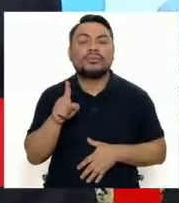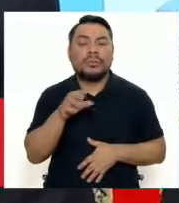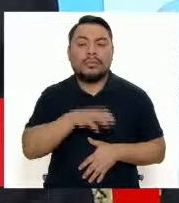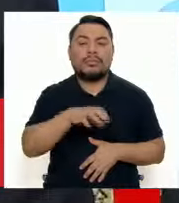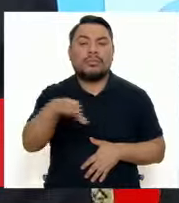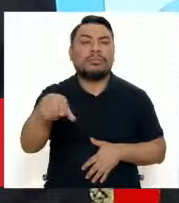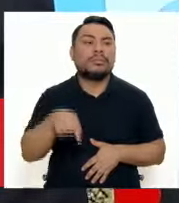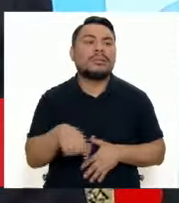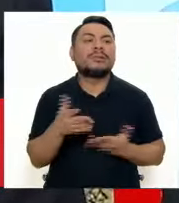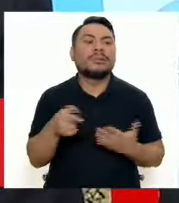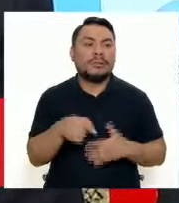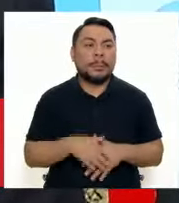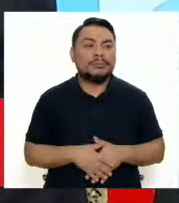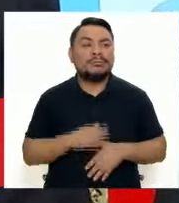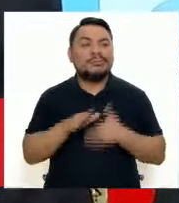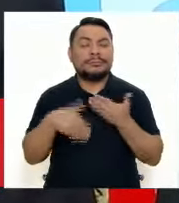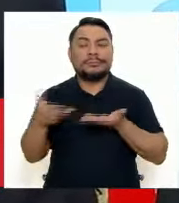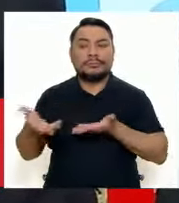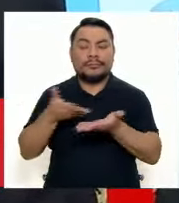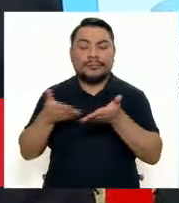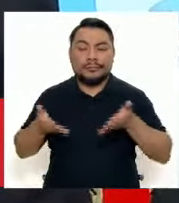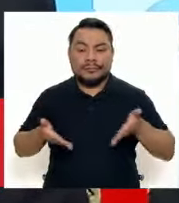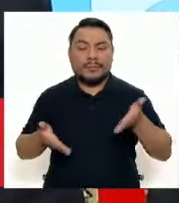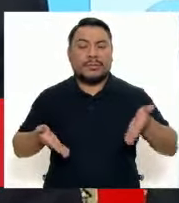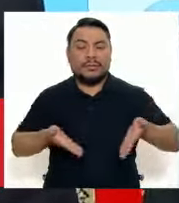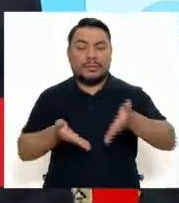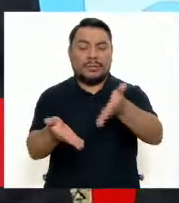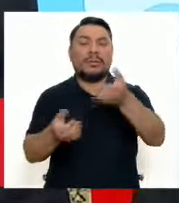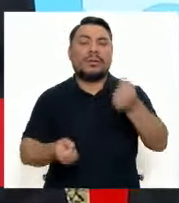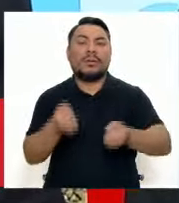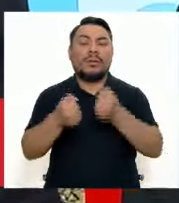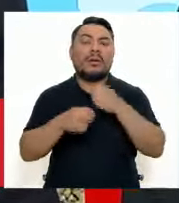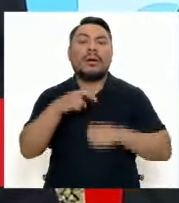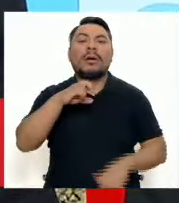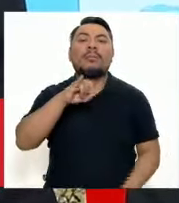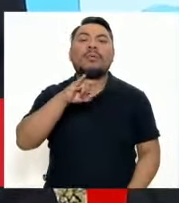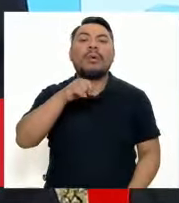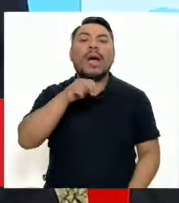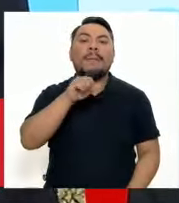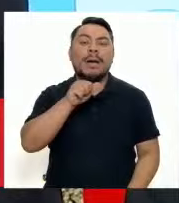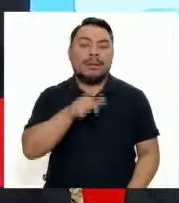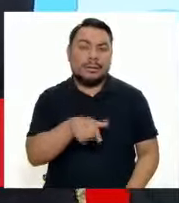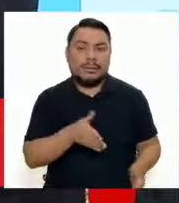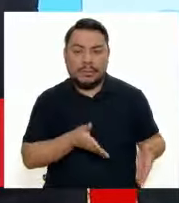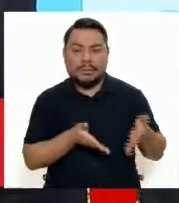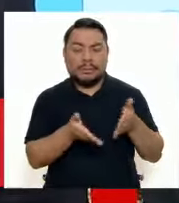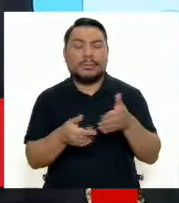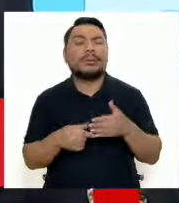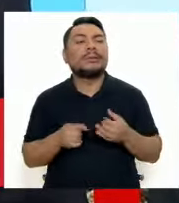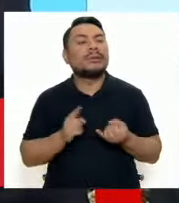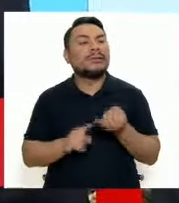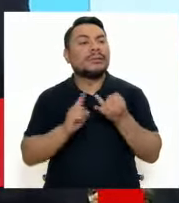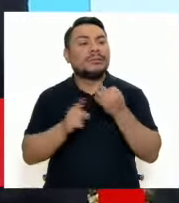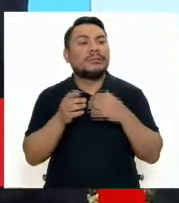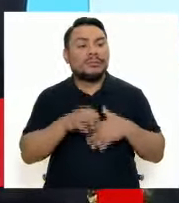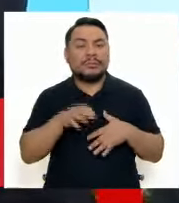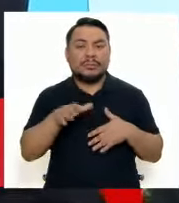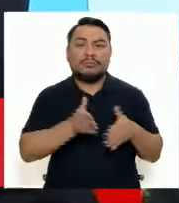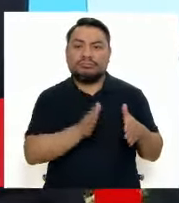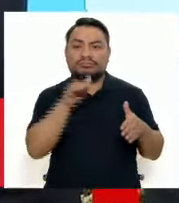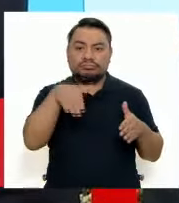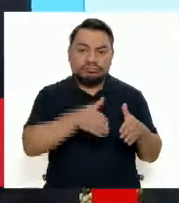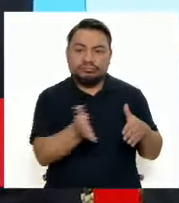Una de ellas tiene que ver con el intercambio vial en Bujama. Es un intercambio muy importante. Y distintos pasos a nivel